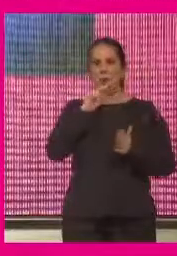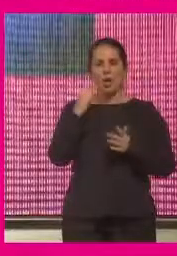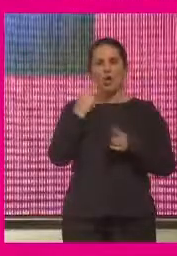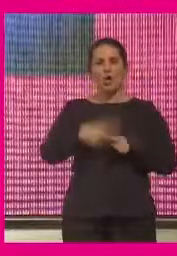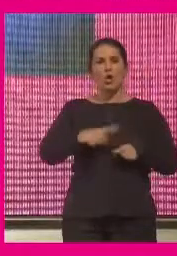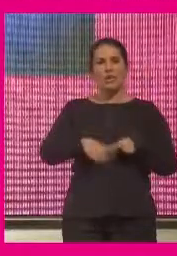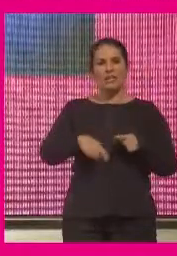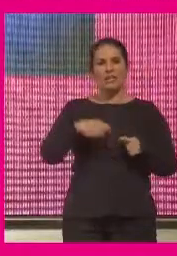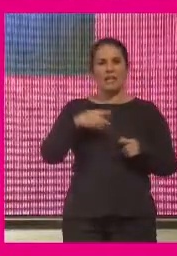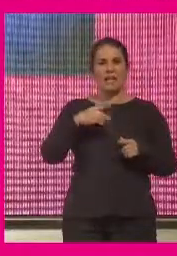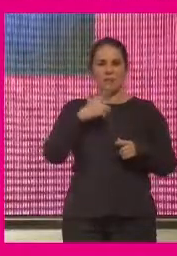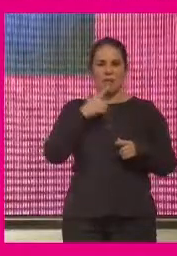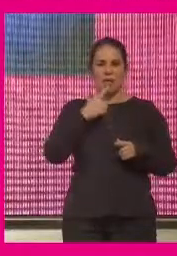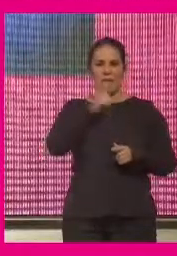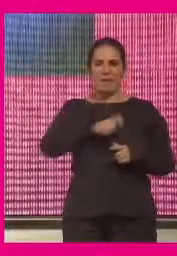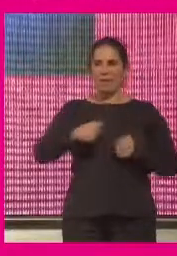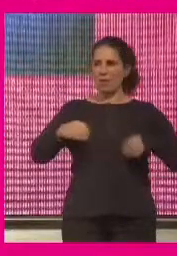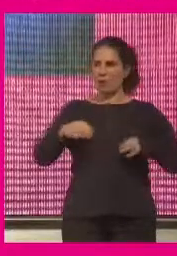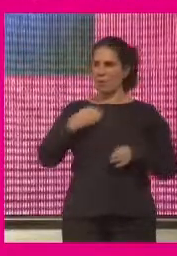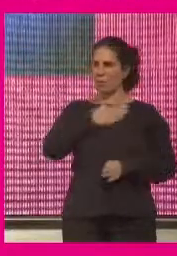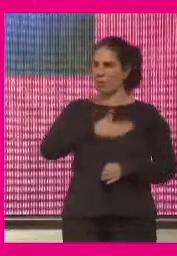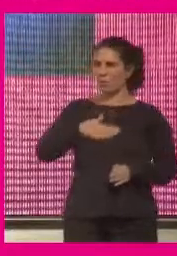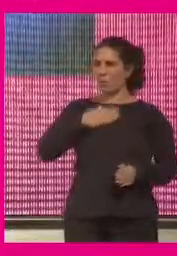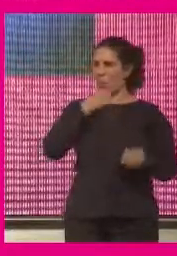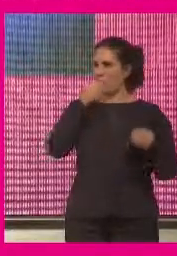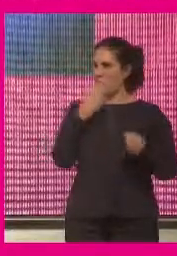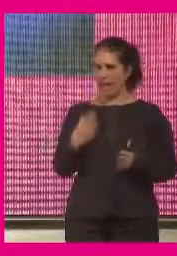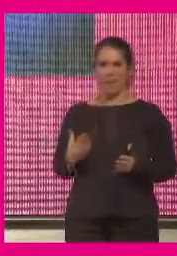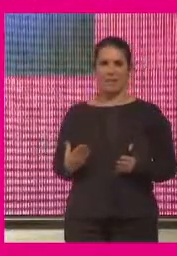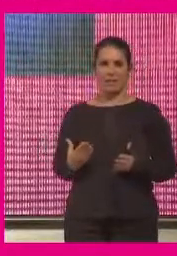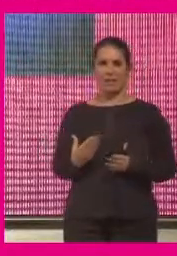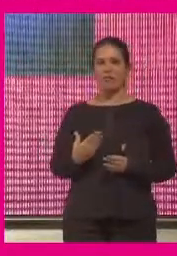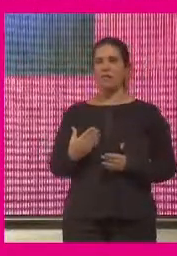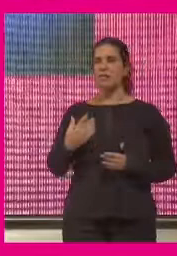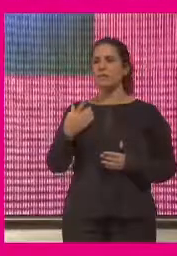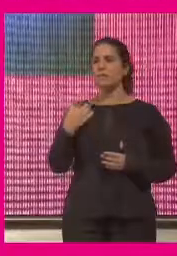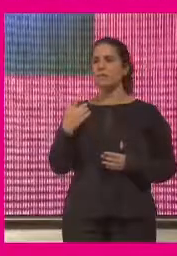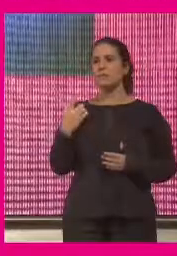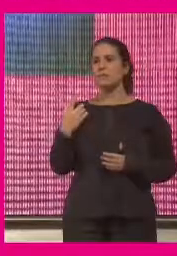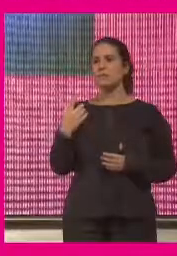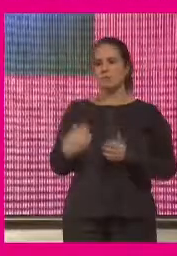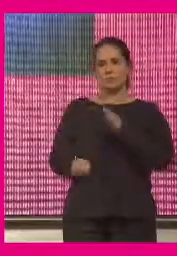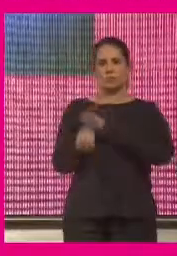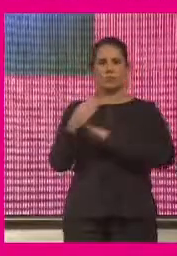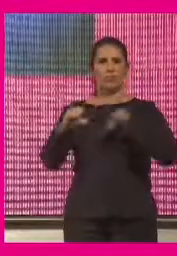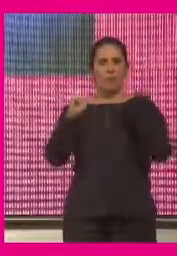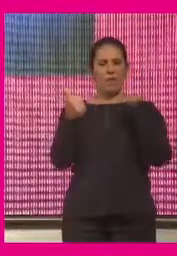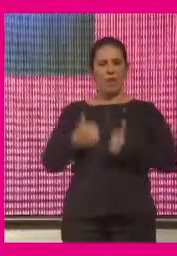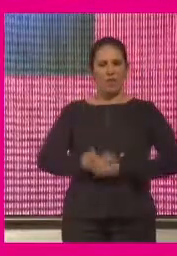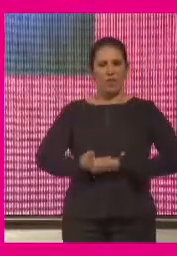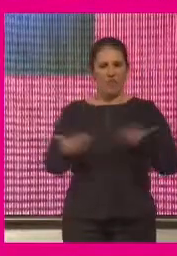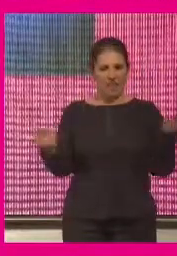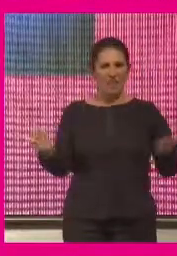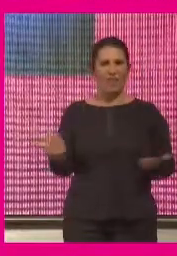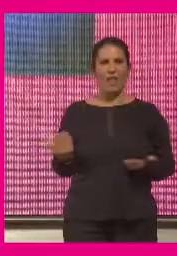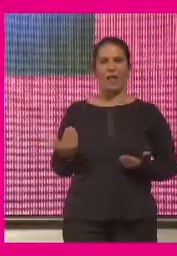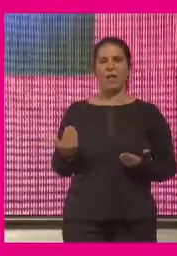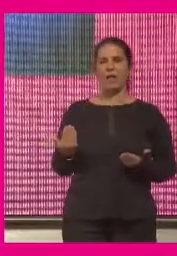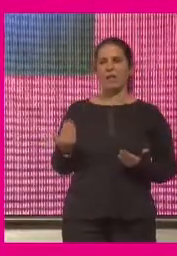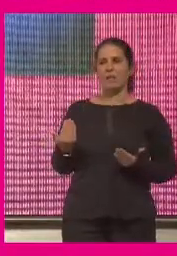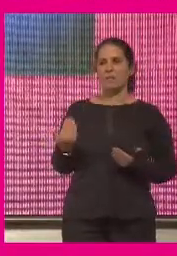civilizatoriamente habitable y donde estamos cómodos y como decía Daniel restablezcamos un modelo de confianza que desde la política